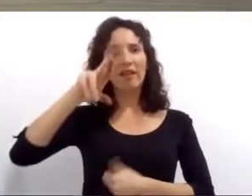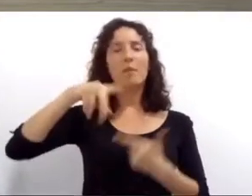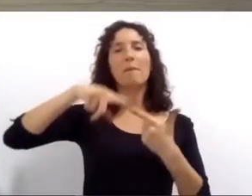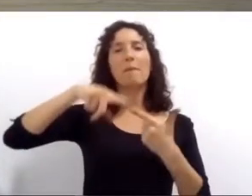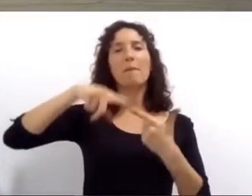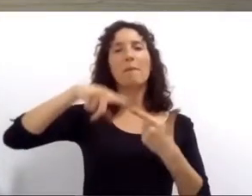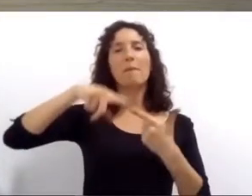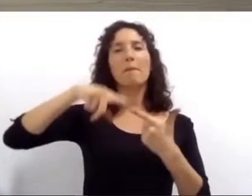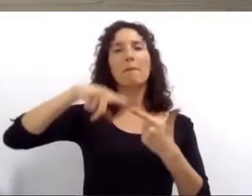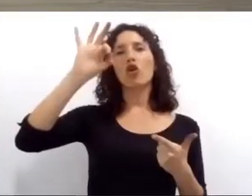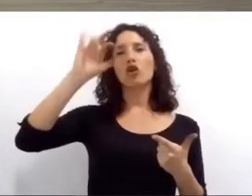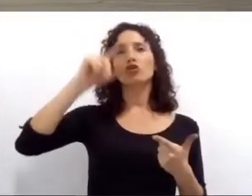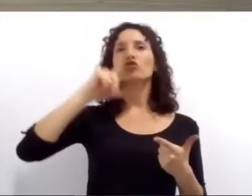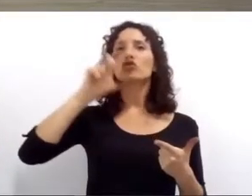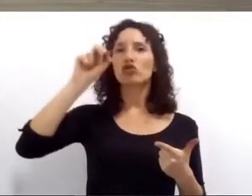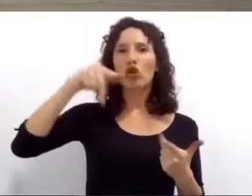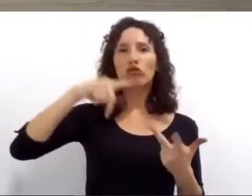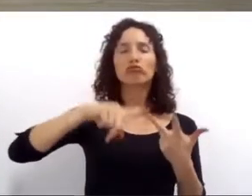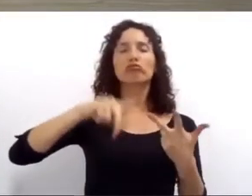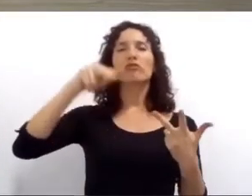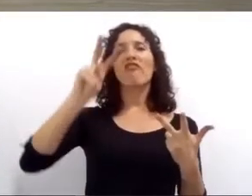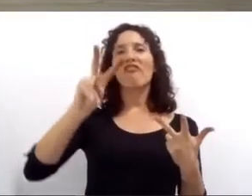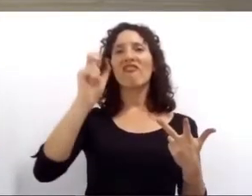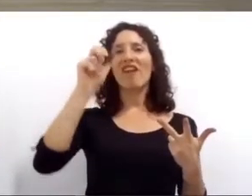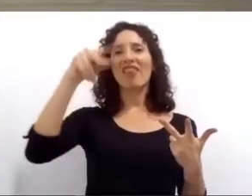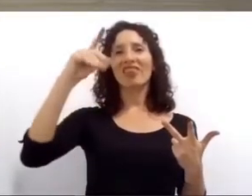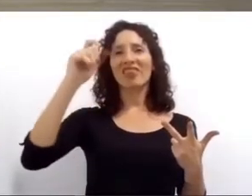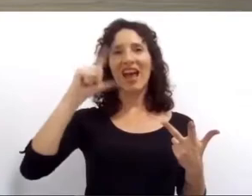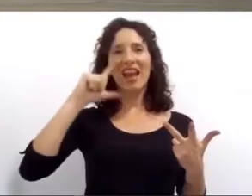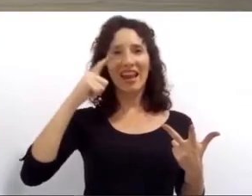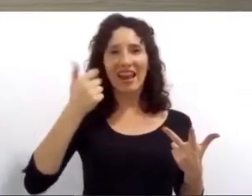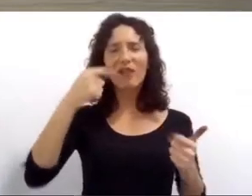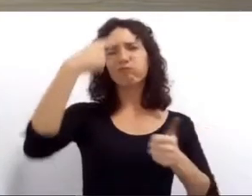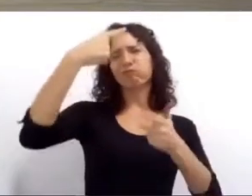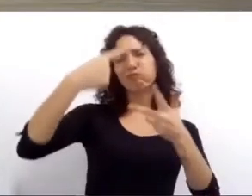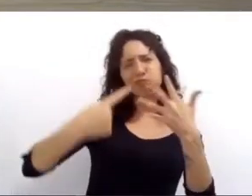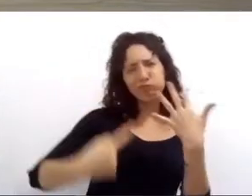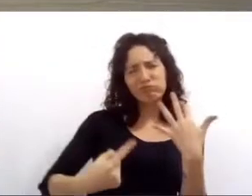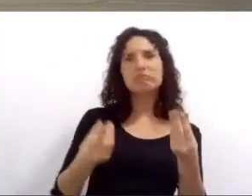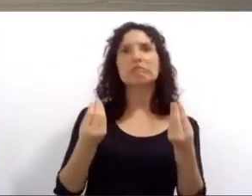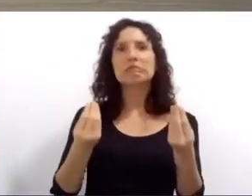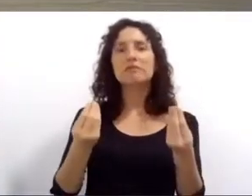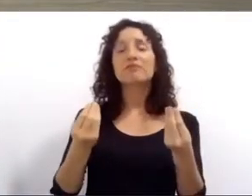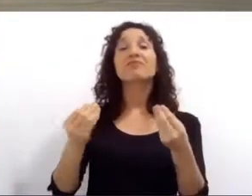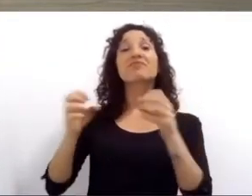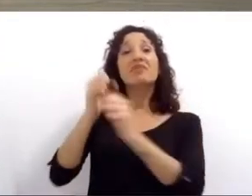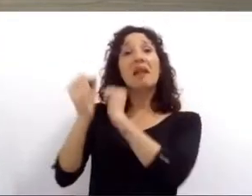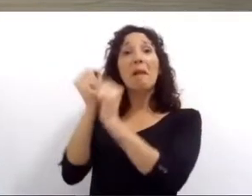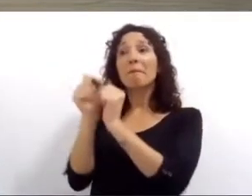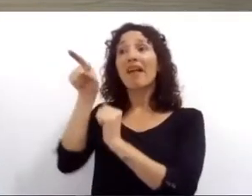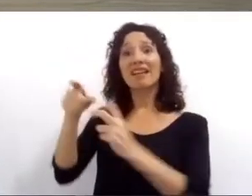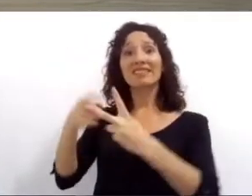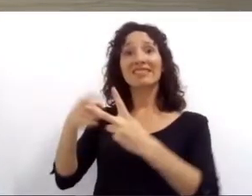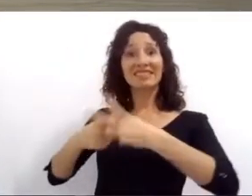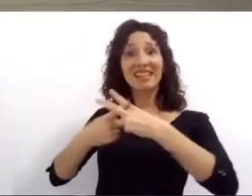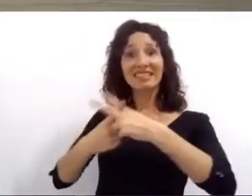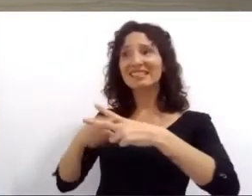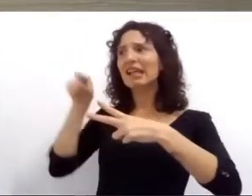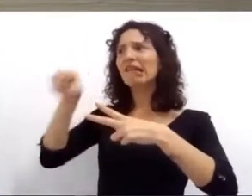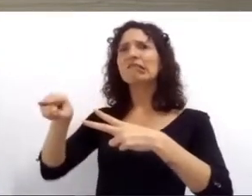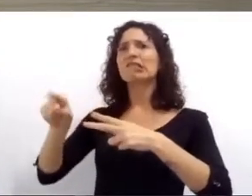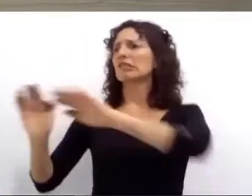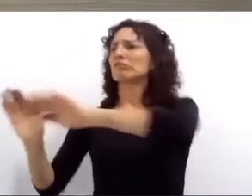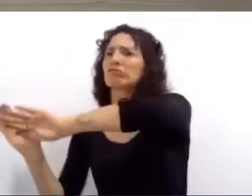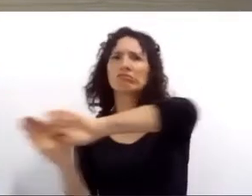Tanner y Vandalia, sólo por nombrar algunas, reconvirtieron sus talleres y se lo organizaron para poner todo a disposición de